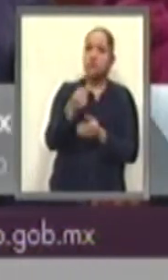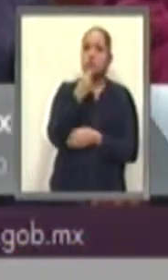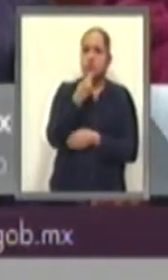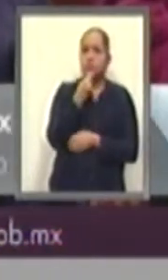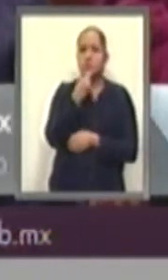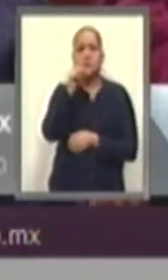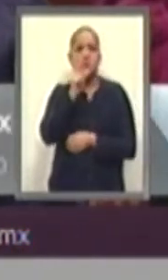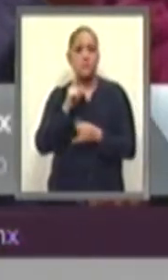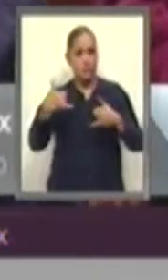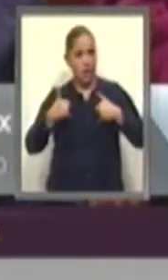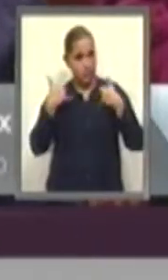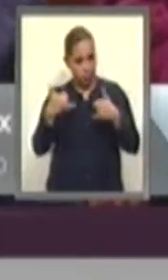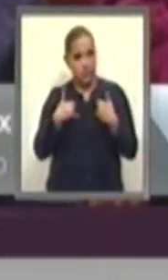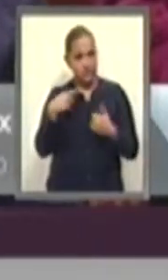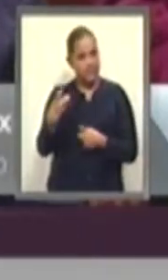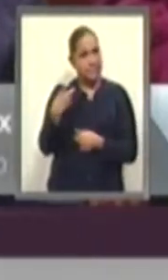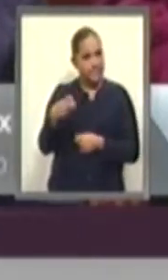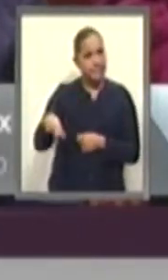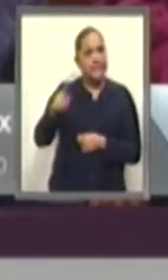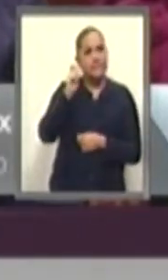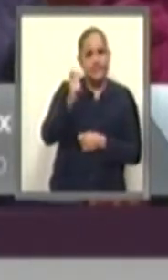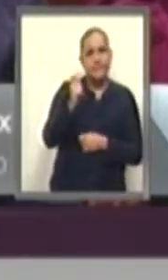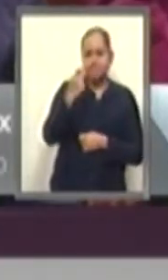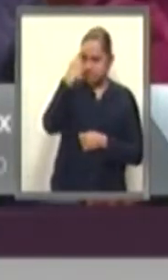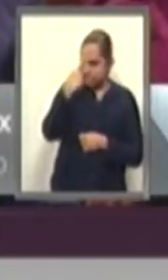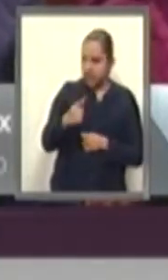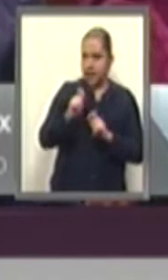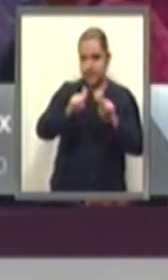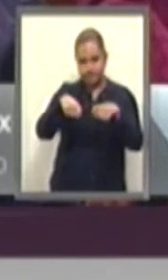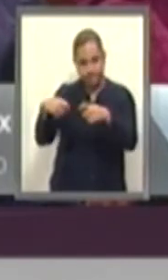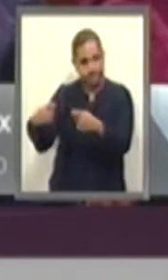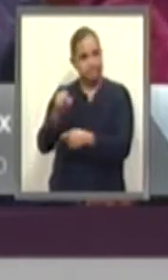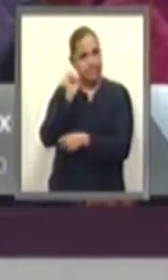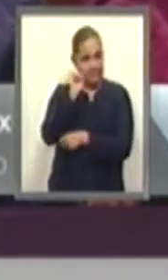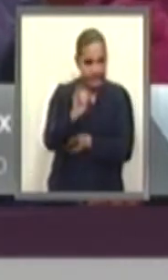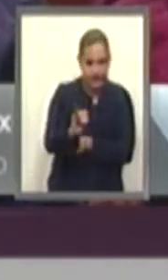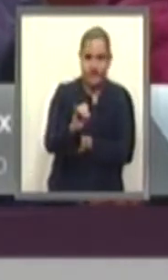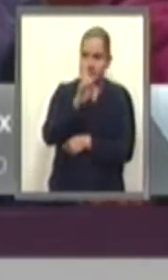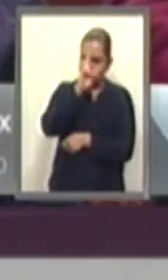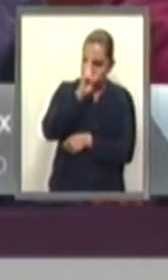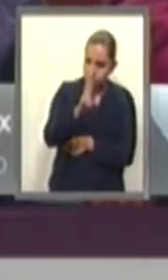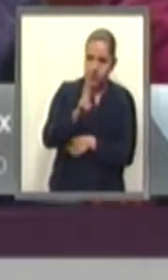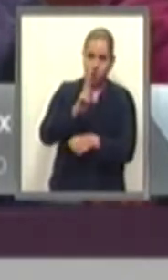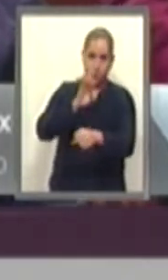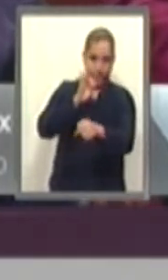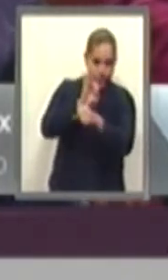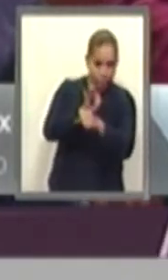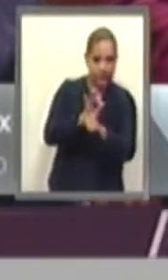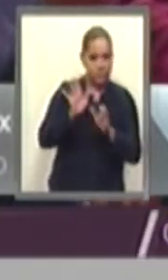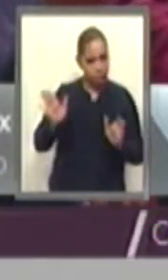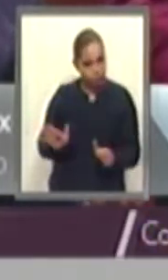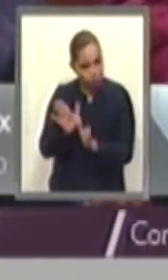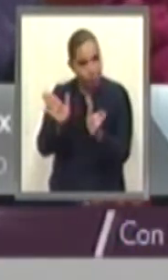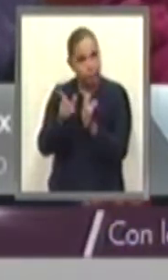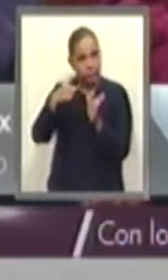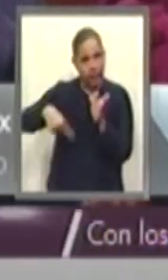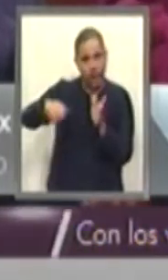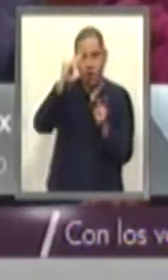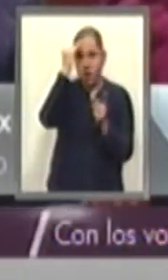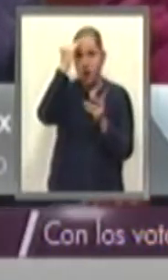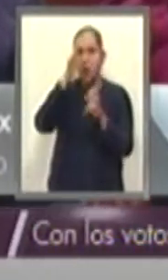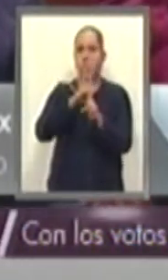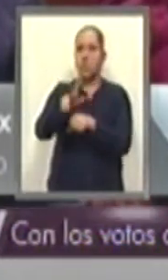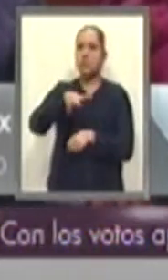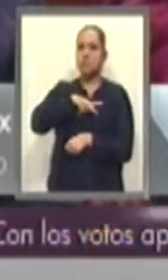cuyo objetivo es garantizar el ejercicio, respeto, protección y promoción integral de los derechos humanos de la infancia.